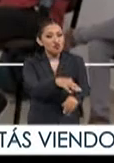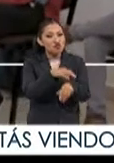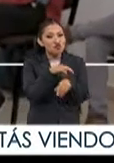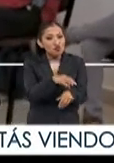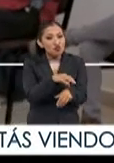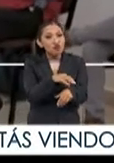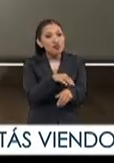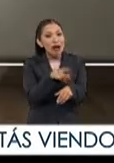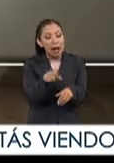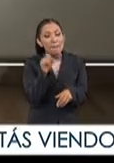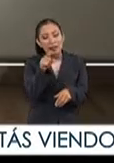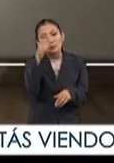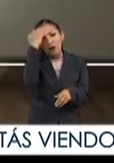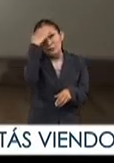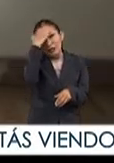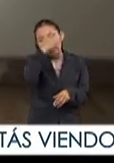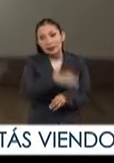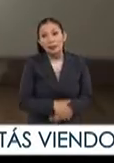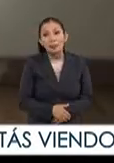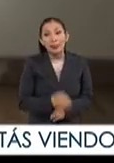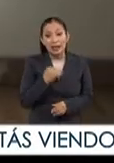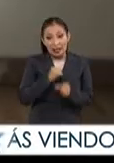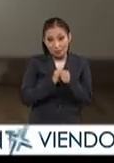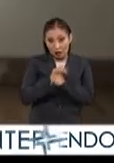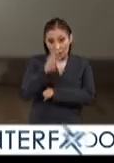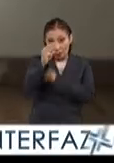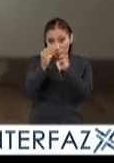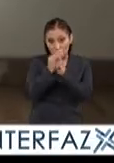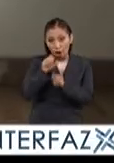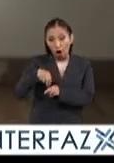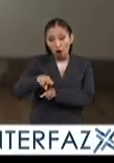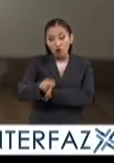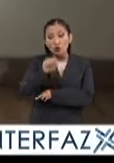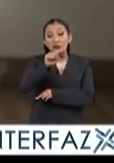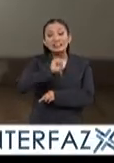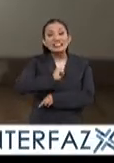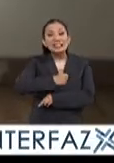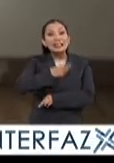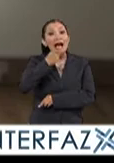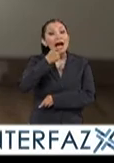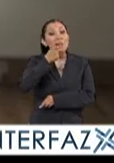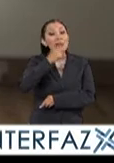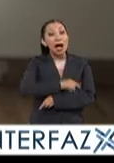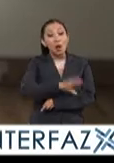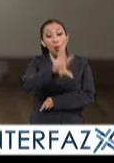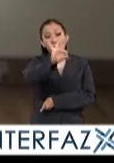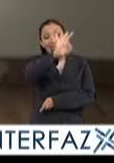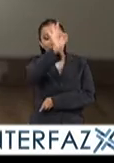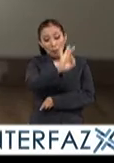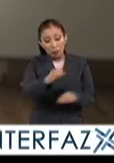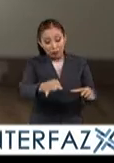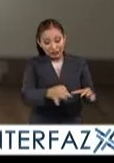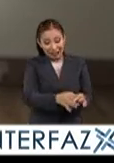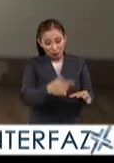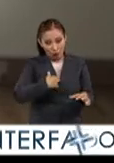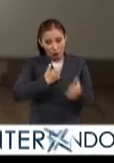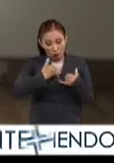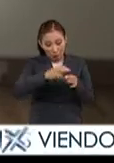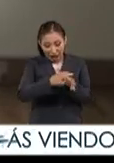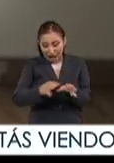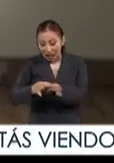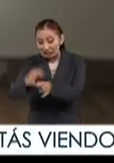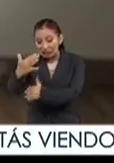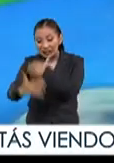desde la propia experiencia. El informe mundial de ONU-SIDA refiere que solo 40% de los jóvenes